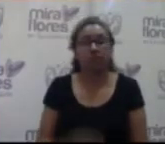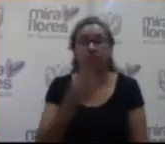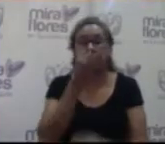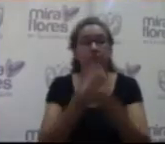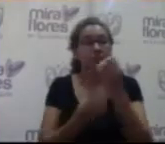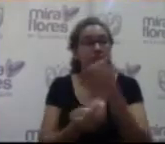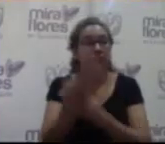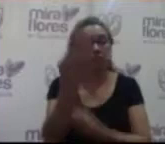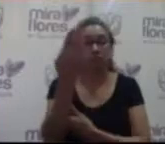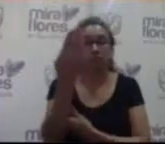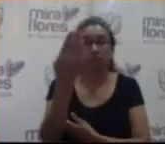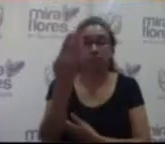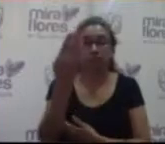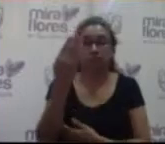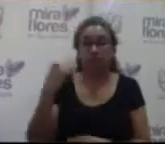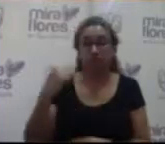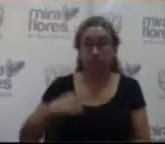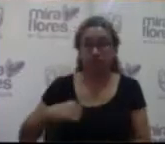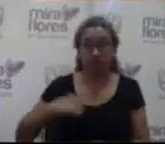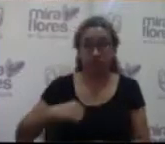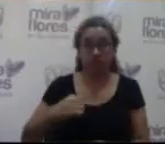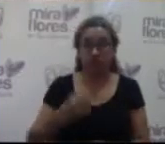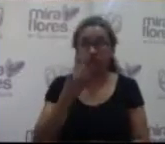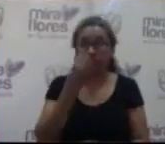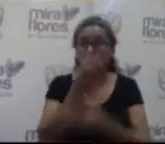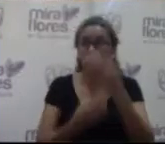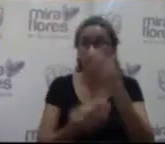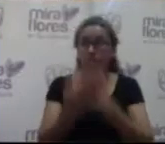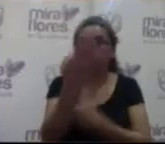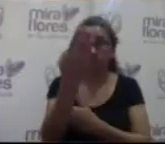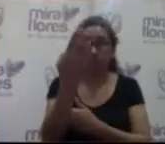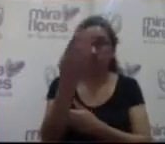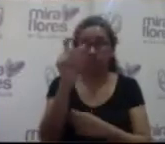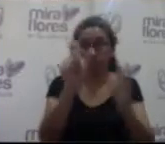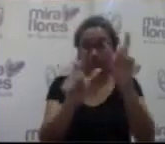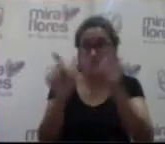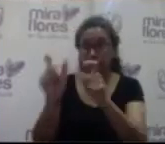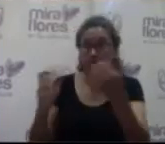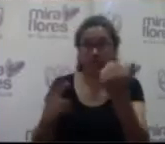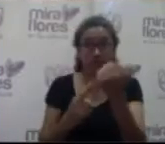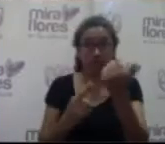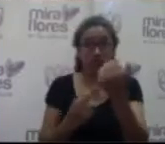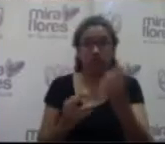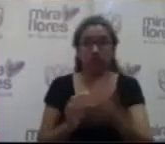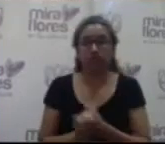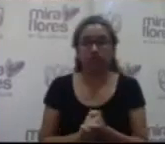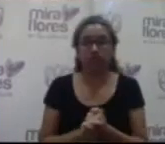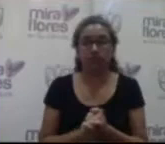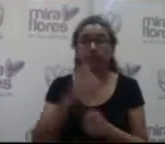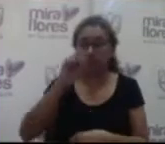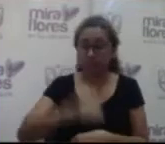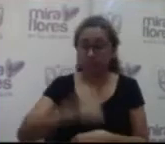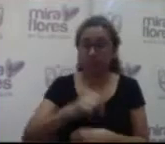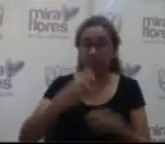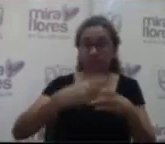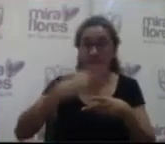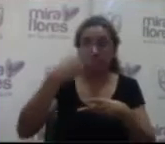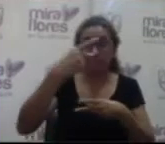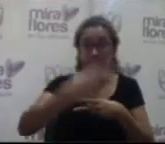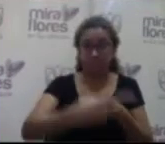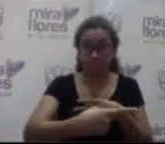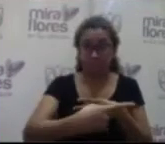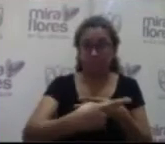señor alcalde, buenos días señores integrantes del consejo de coordinación sí, los vecinos